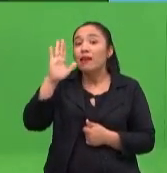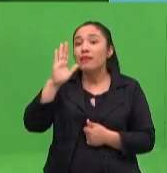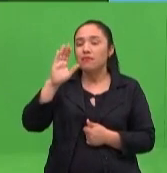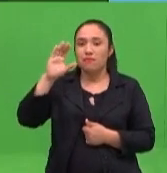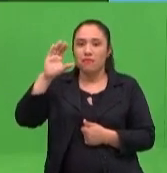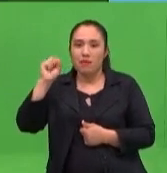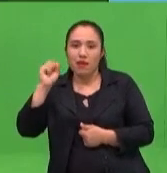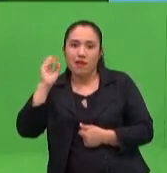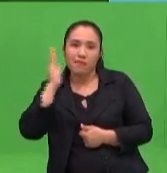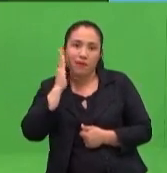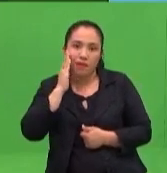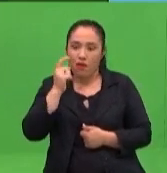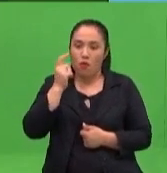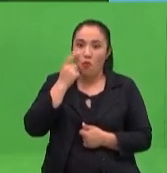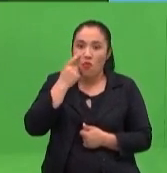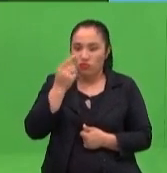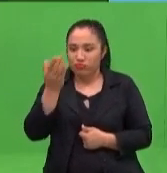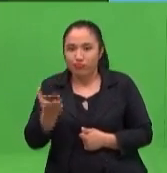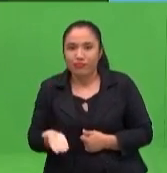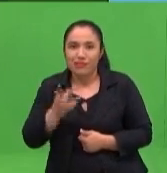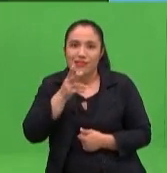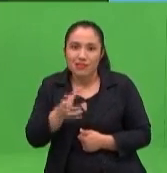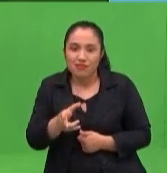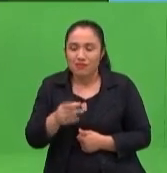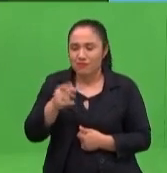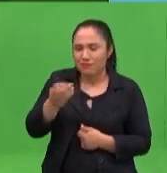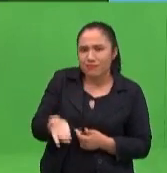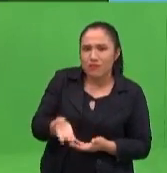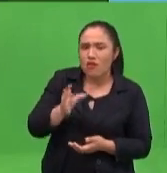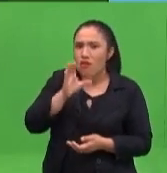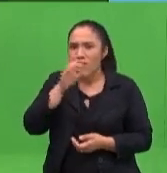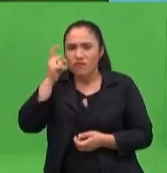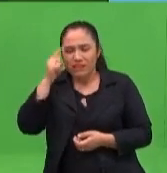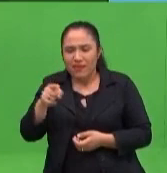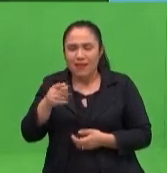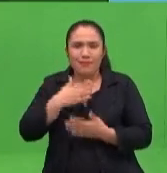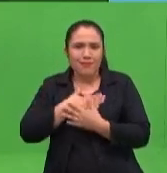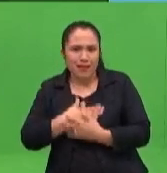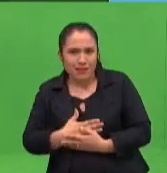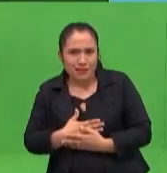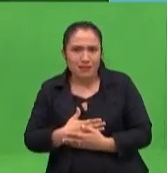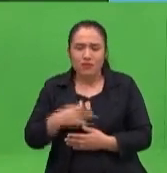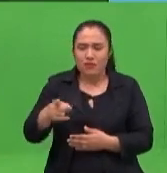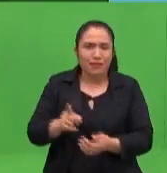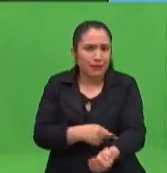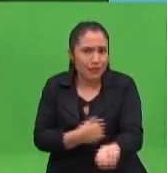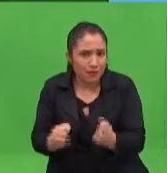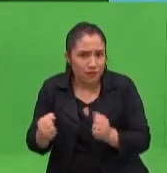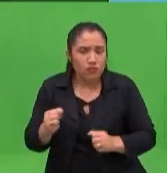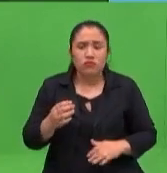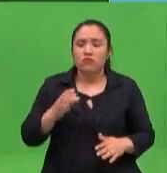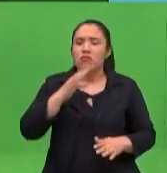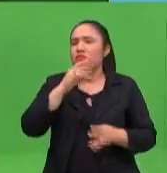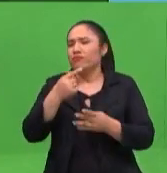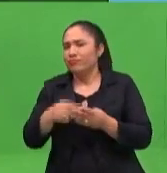detallistas en poder darnos cuenta cómo es mi hijo, cuáles son las cosas que a él le motivan, ¿verdad?